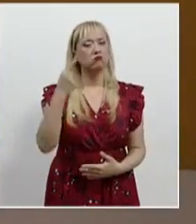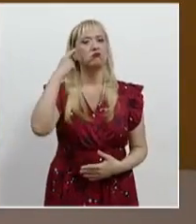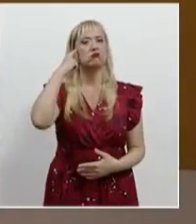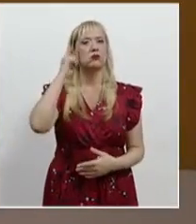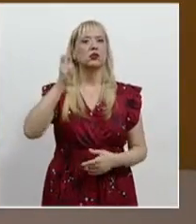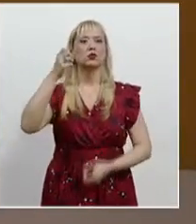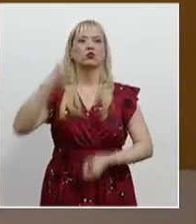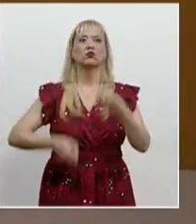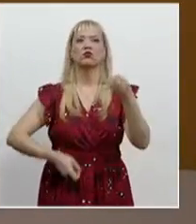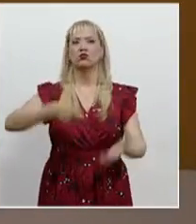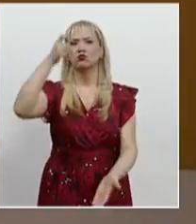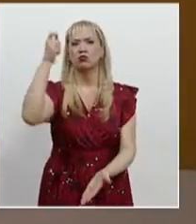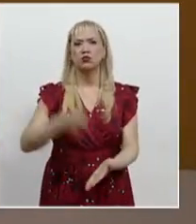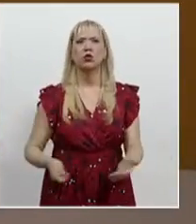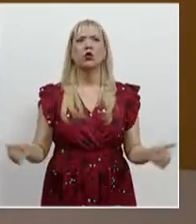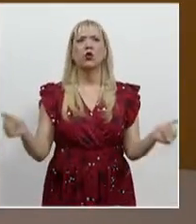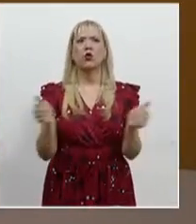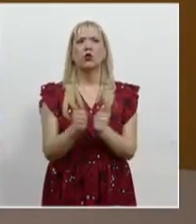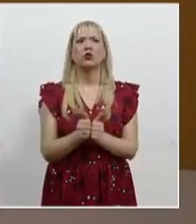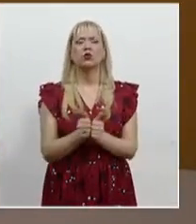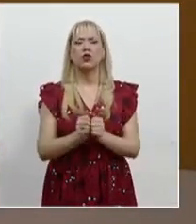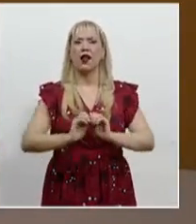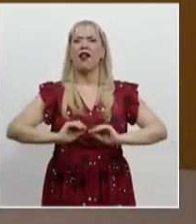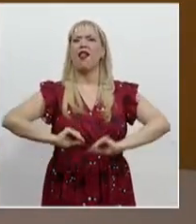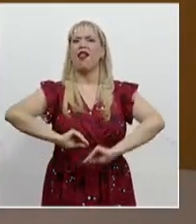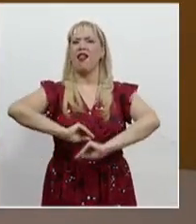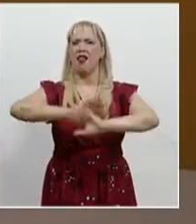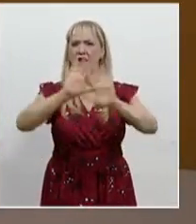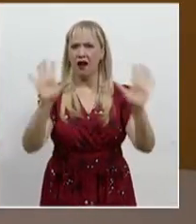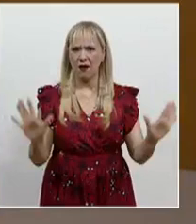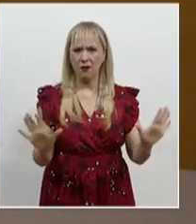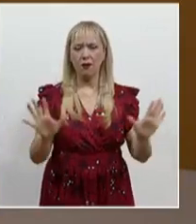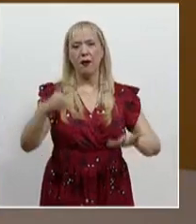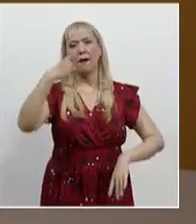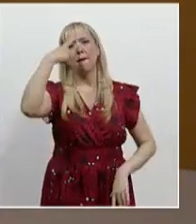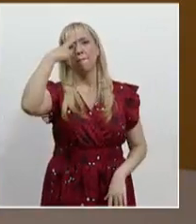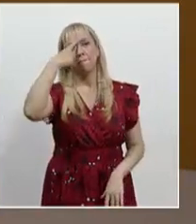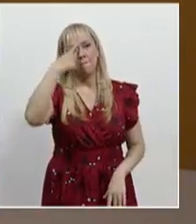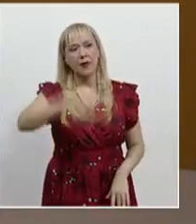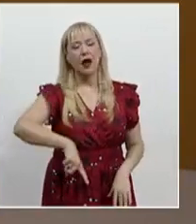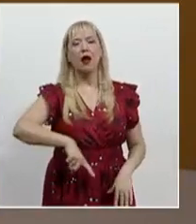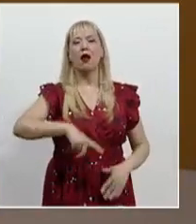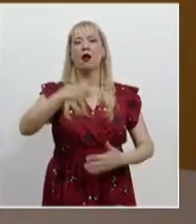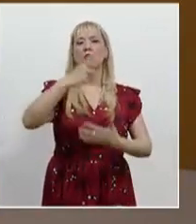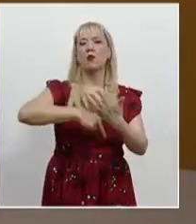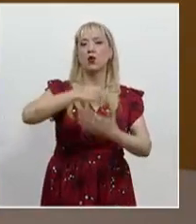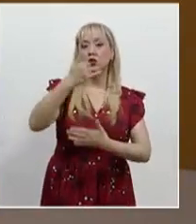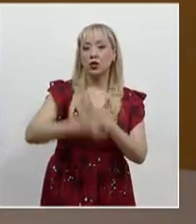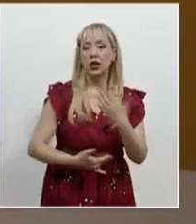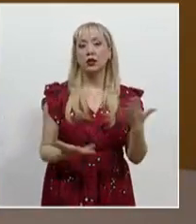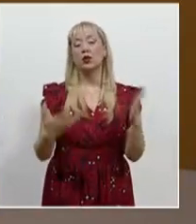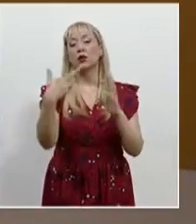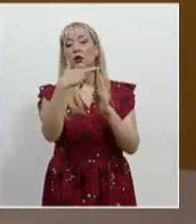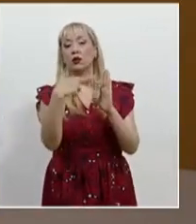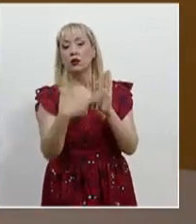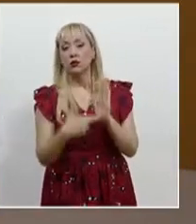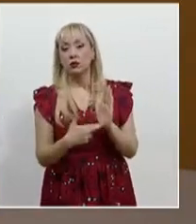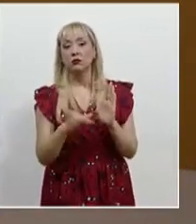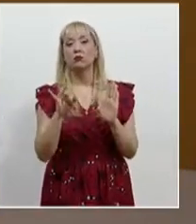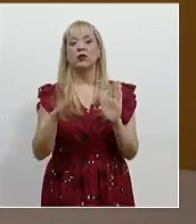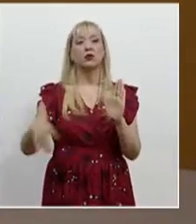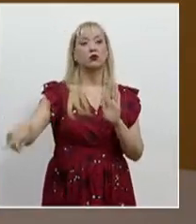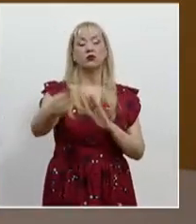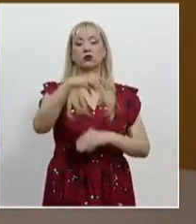con total claridad, que los proyectos, los criterios que emiten las y los